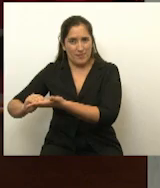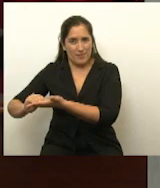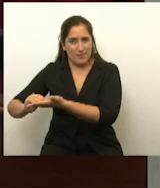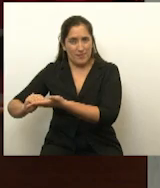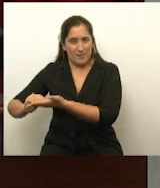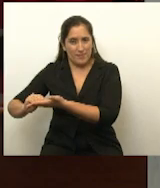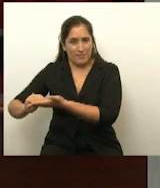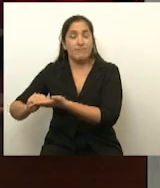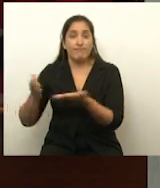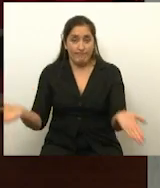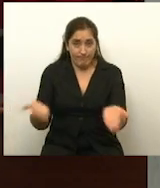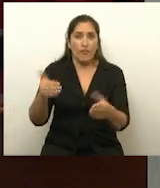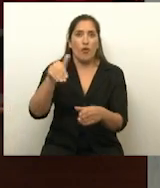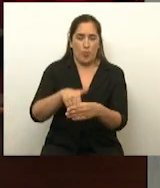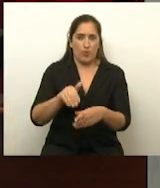Se vota.